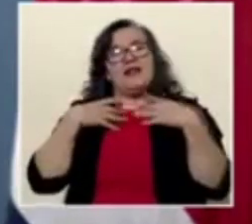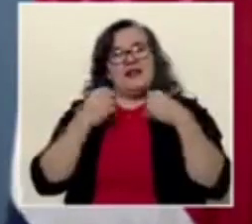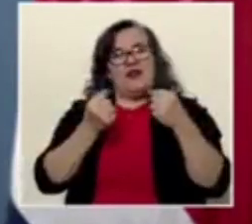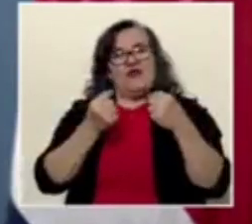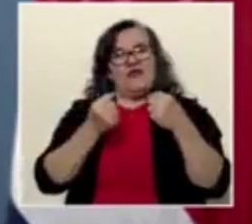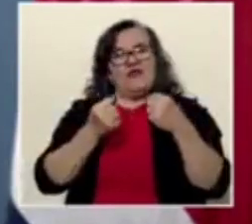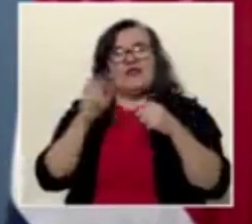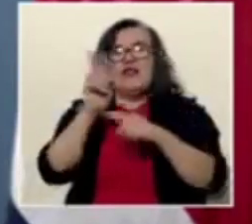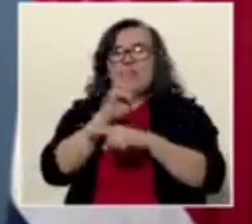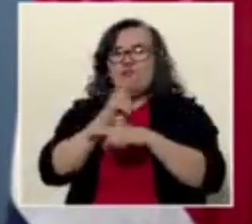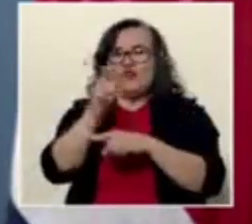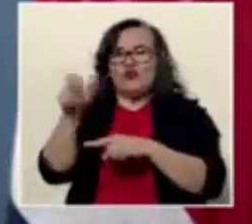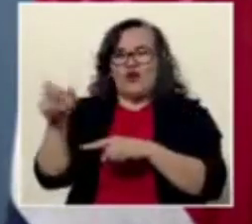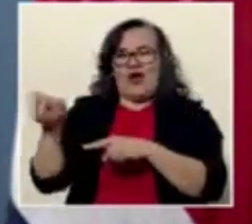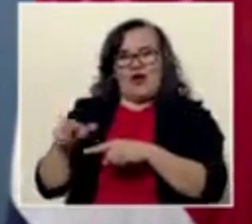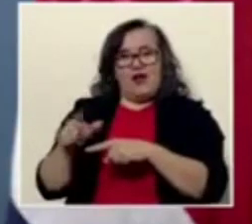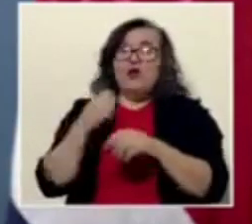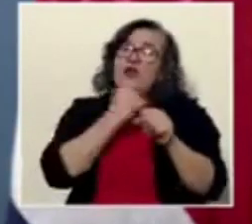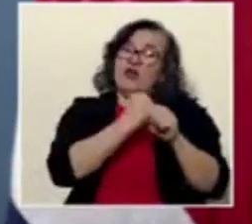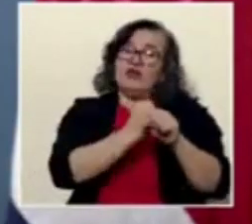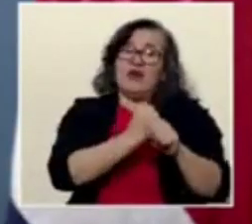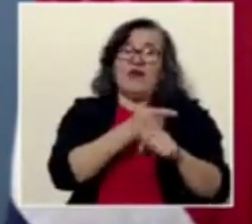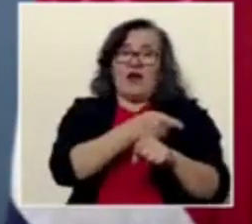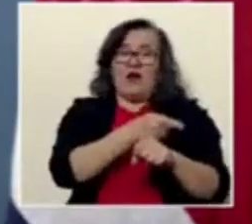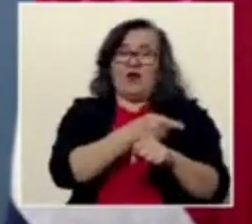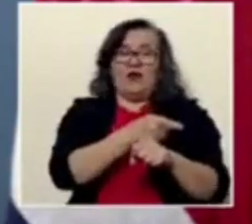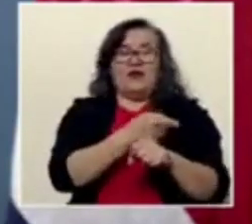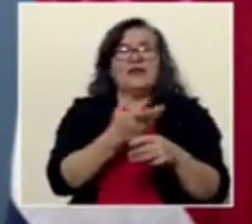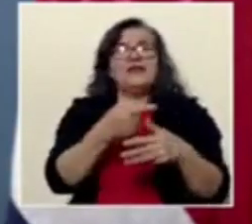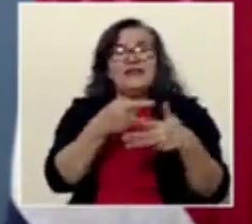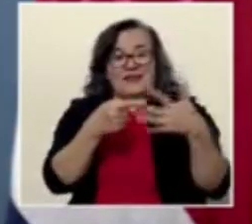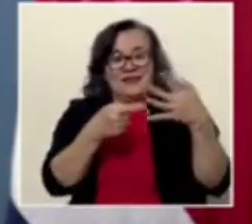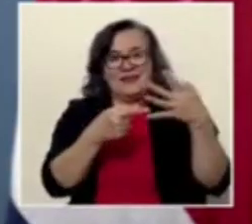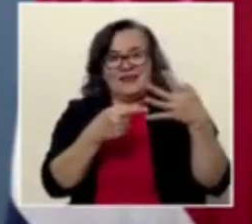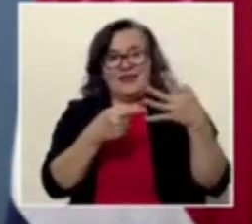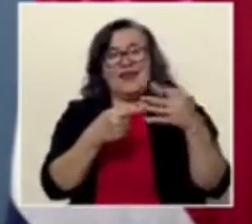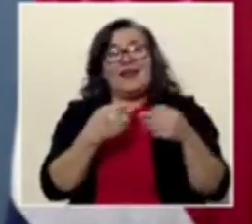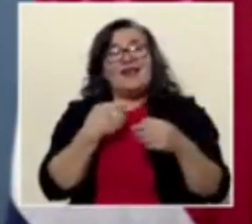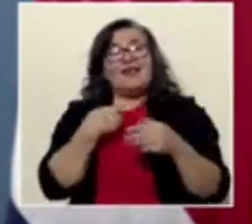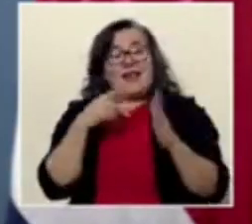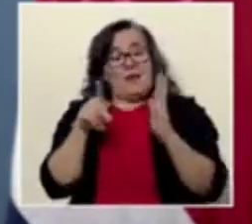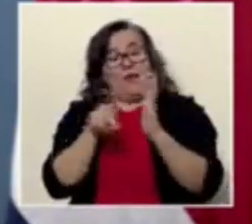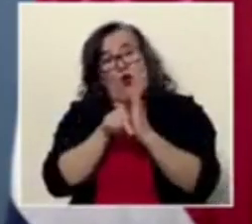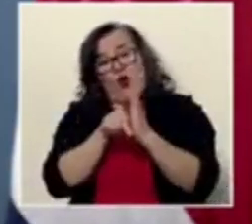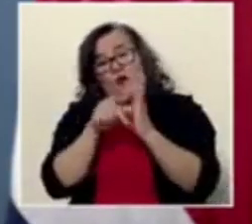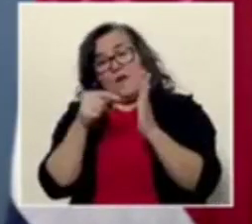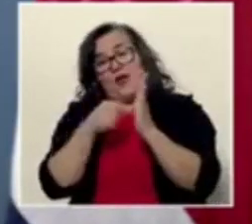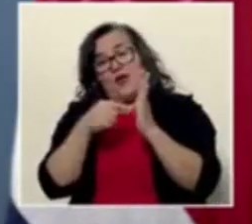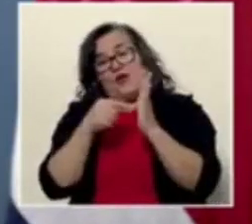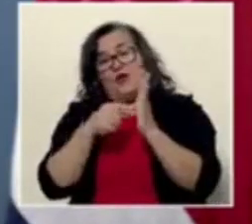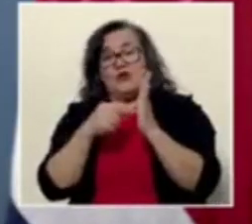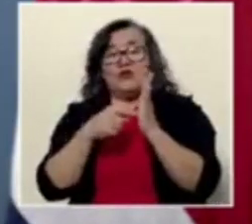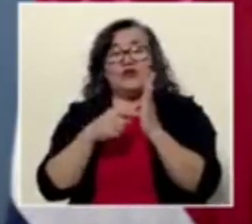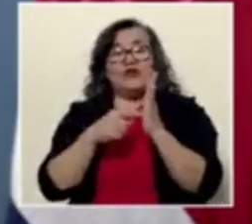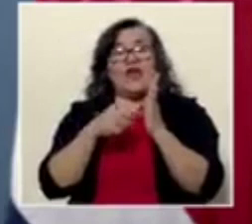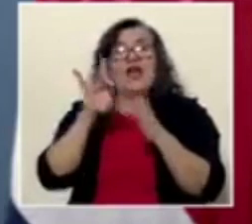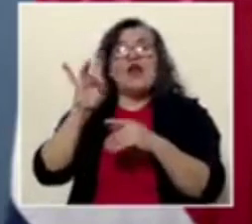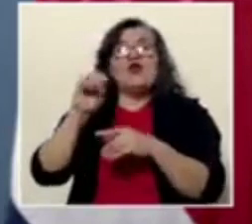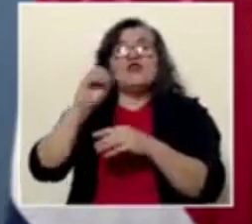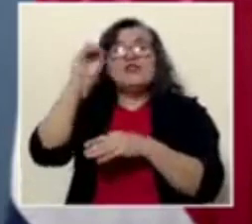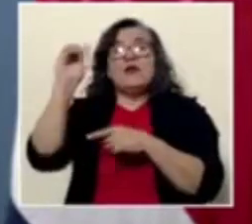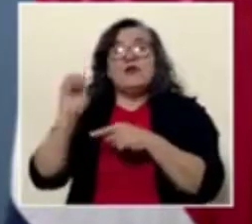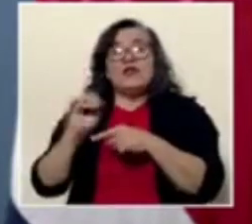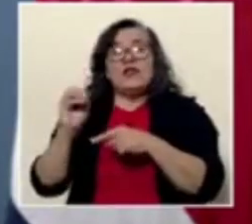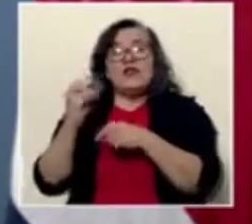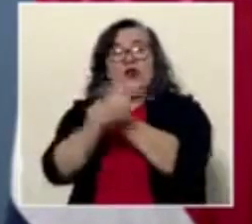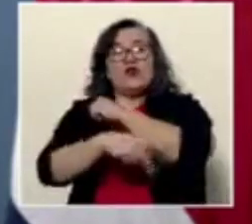del consumidor y de los trabajadores que estén prohibidos en el 80% de